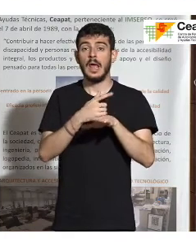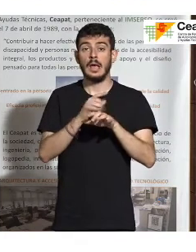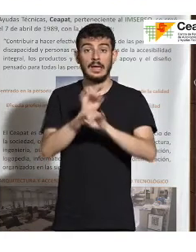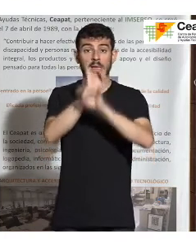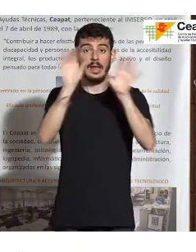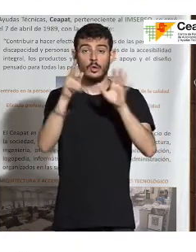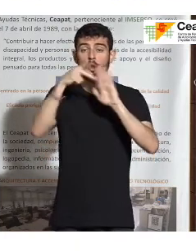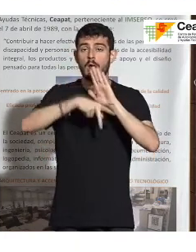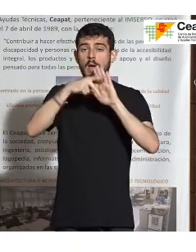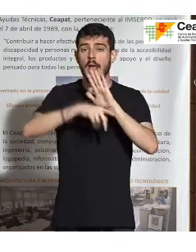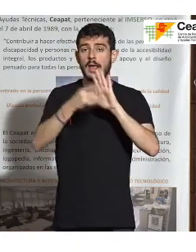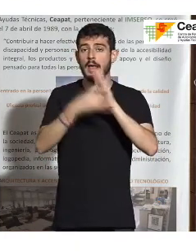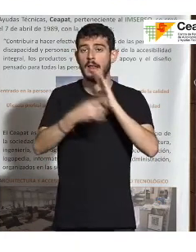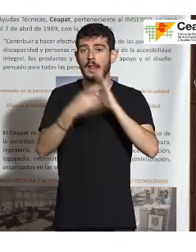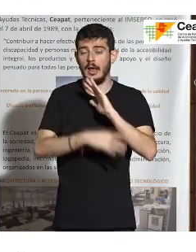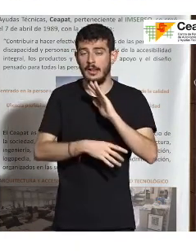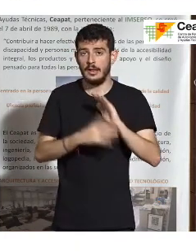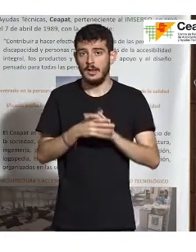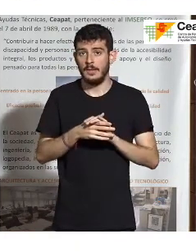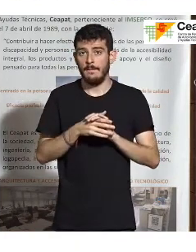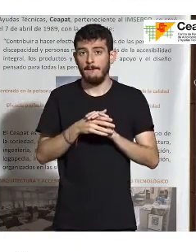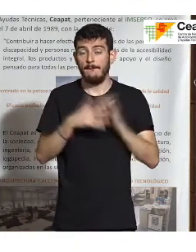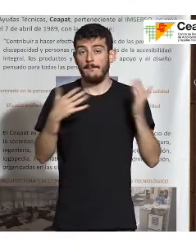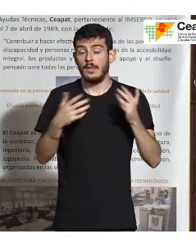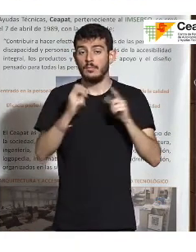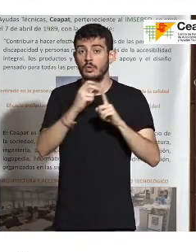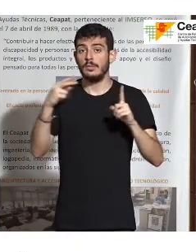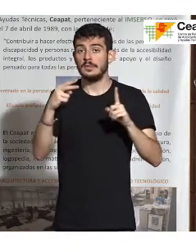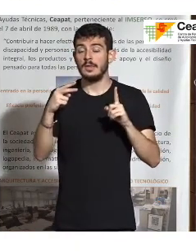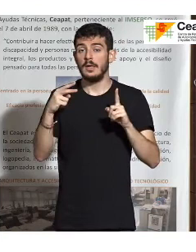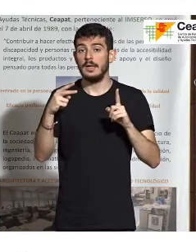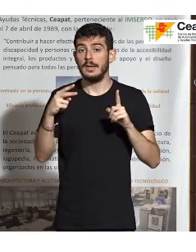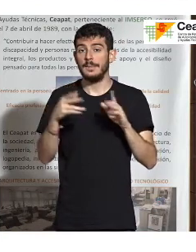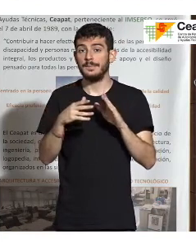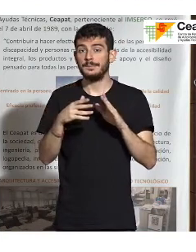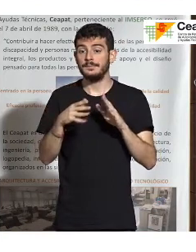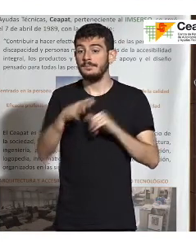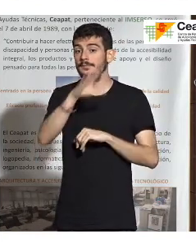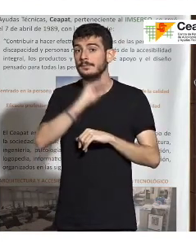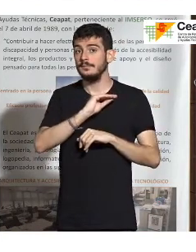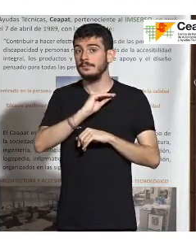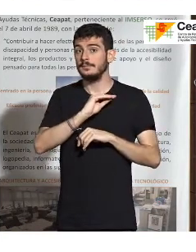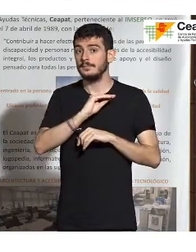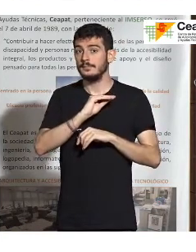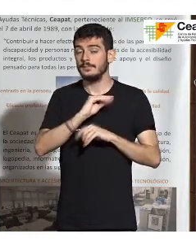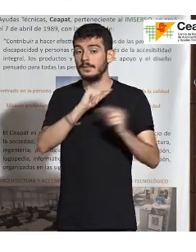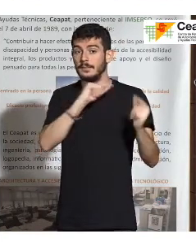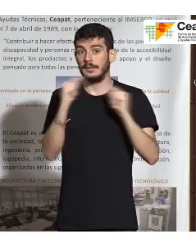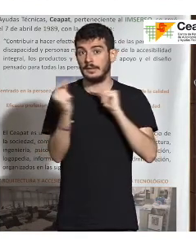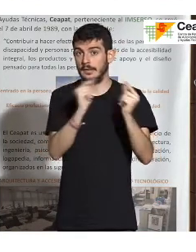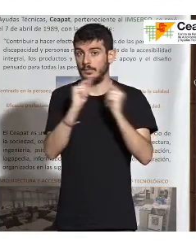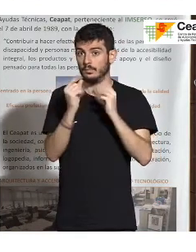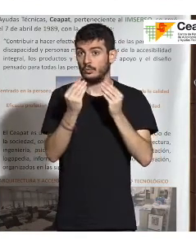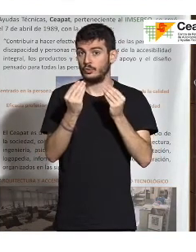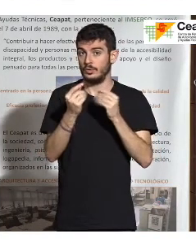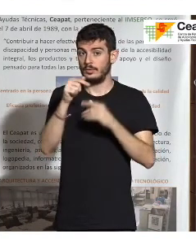calidad, obviamente, es decir, entonces, todo el enfoque que hemos hecho se entiende que es y además hubo mucho debate en ese sentido, porque estamos